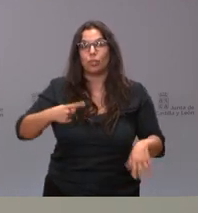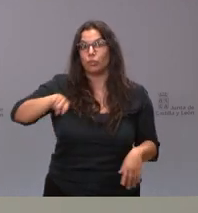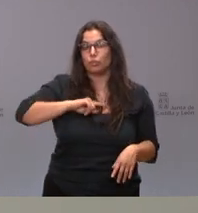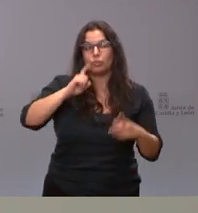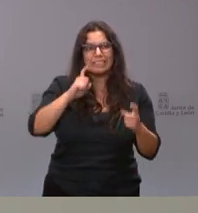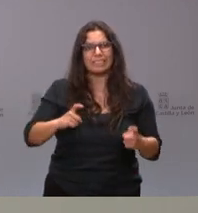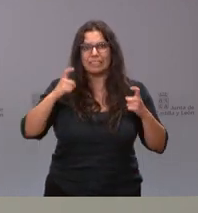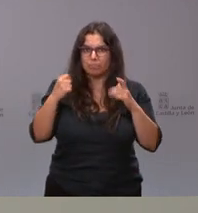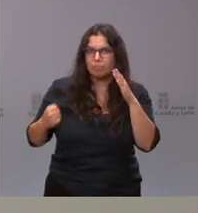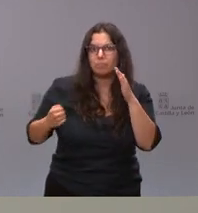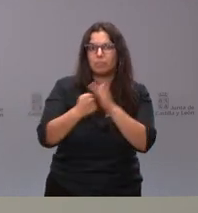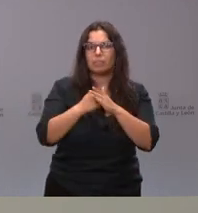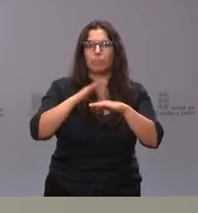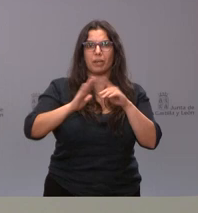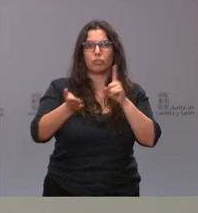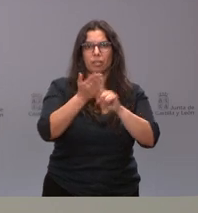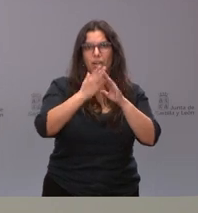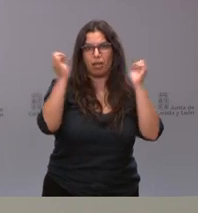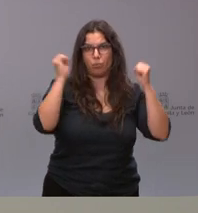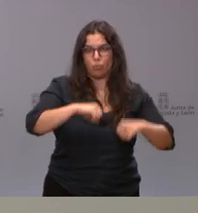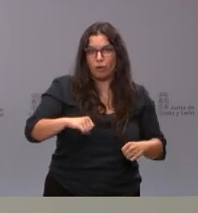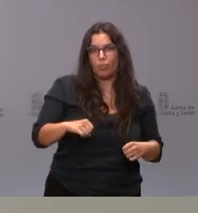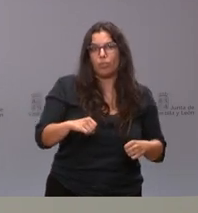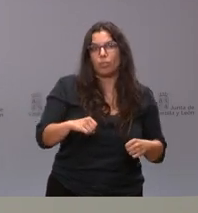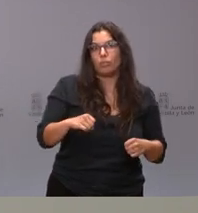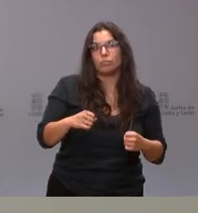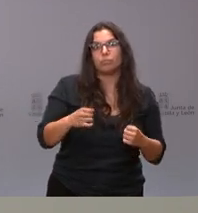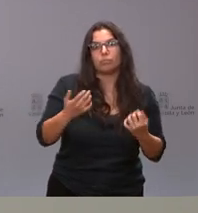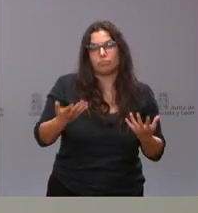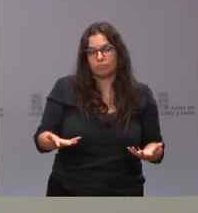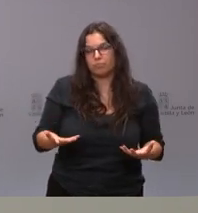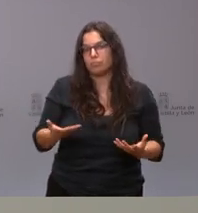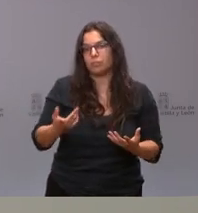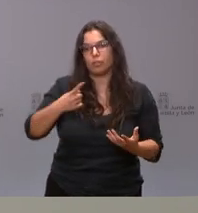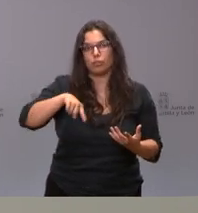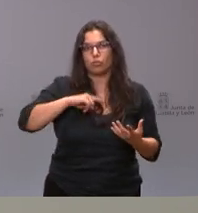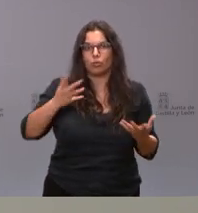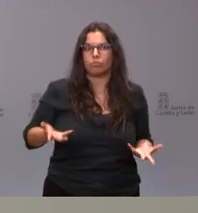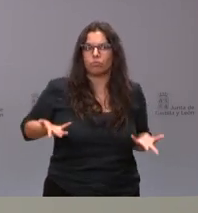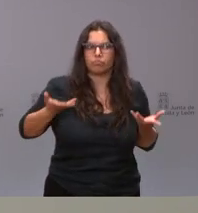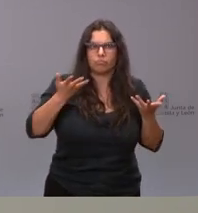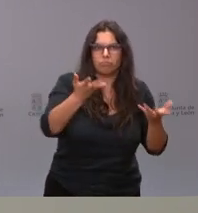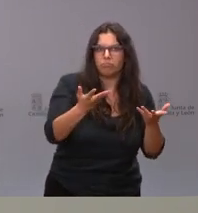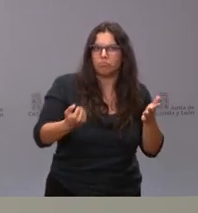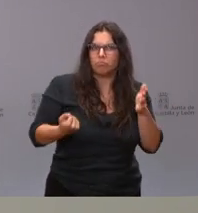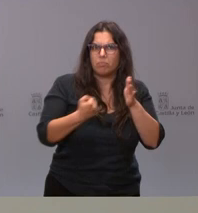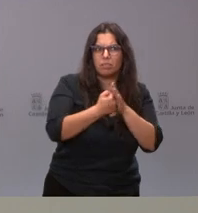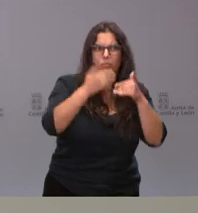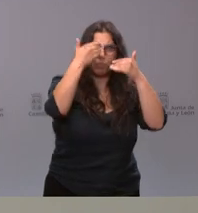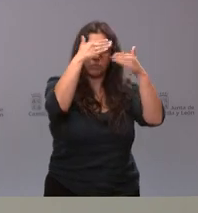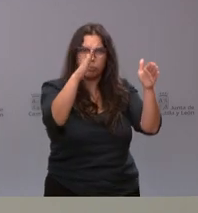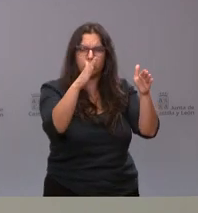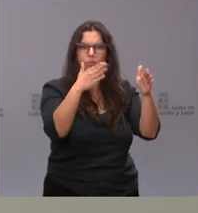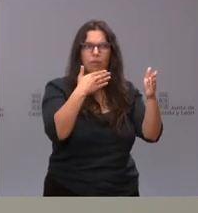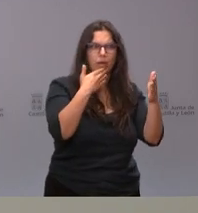lo posible para que esos acuerdos se produzcan. Y, por tanto, vamos con la máxima voluntad de diálogo, de entendimiento, de mano